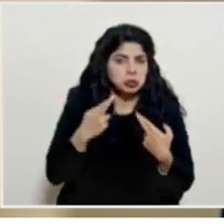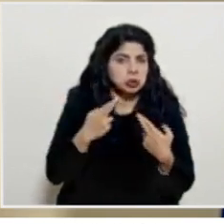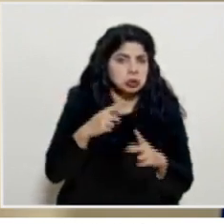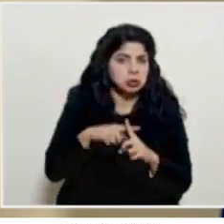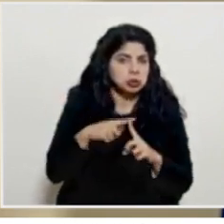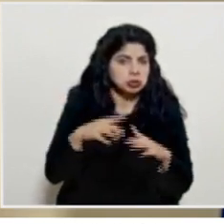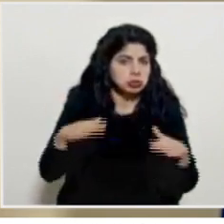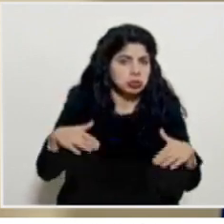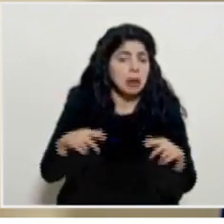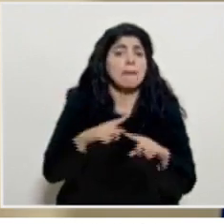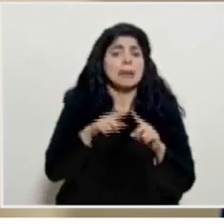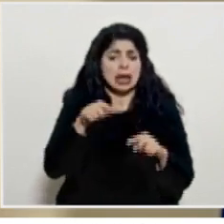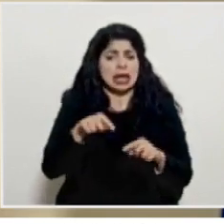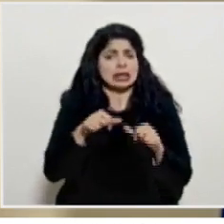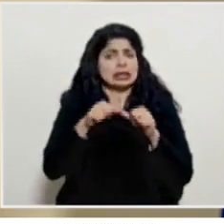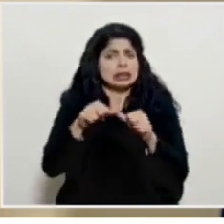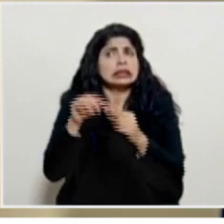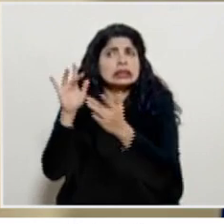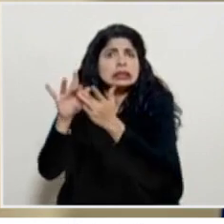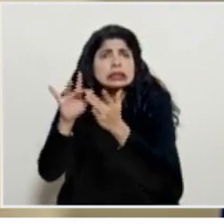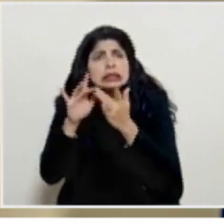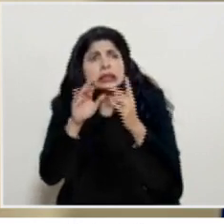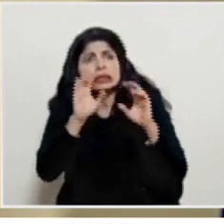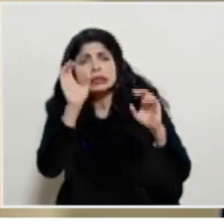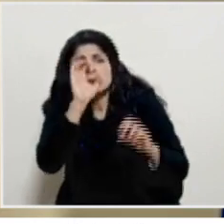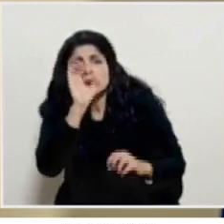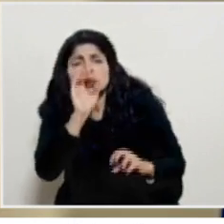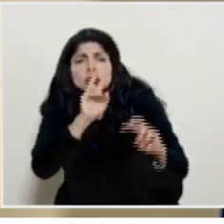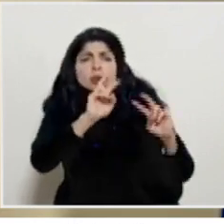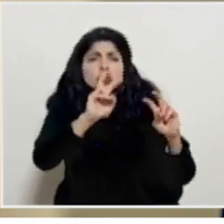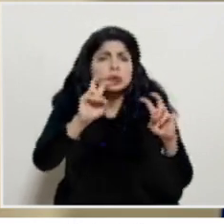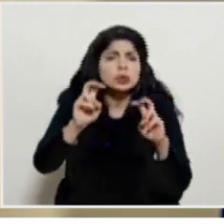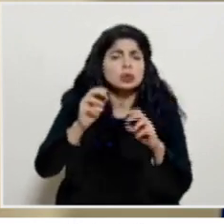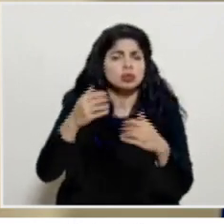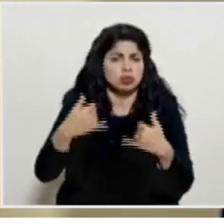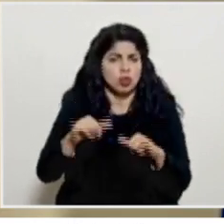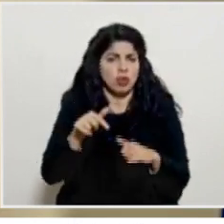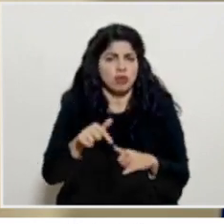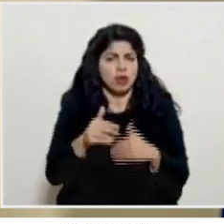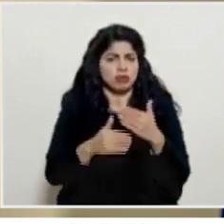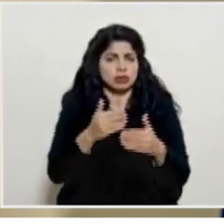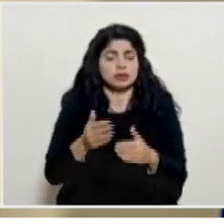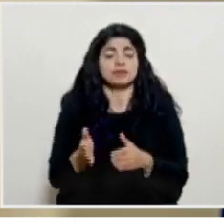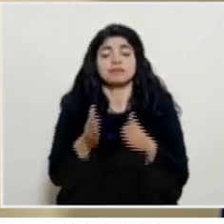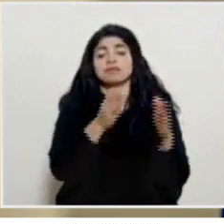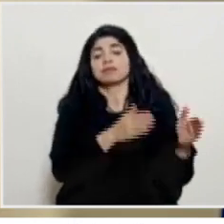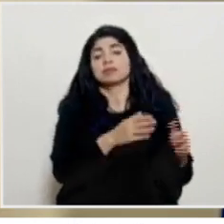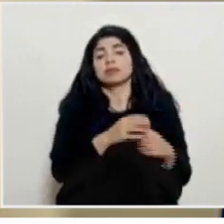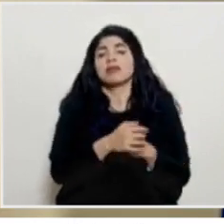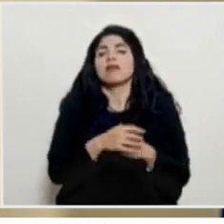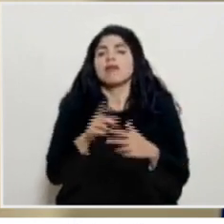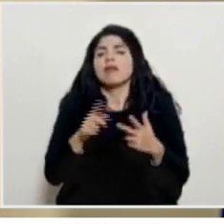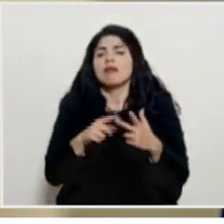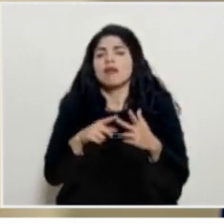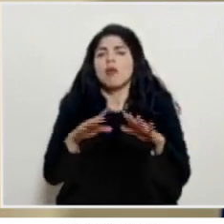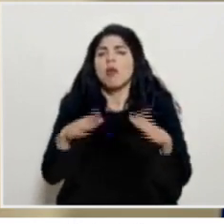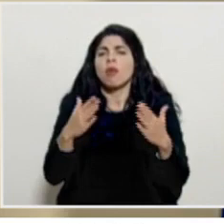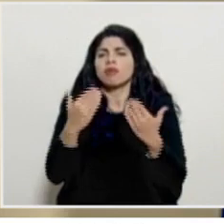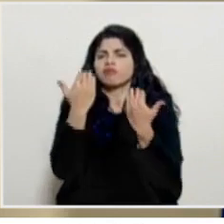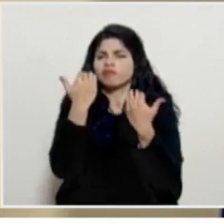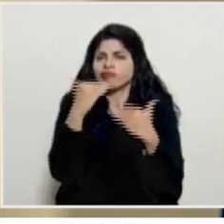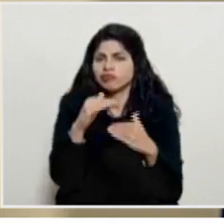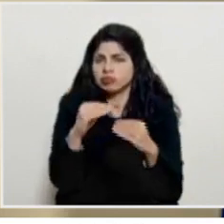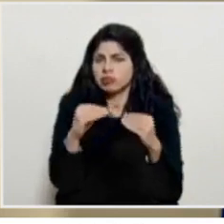favorable pero claro que ellos siguen haciendo esa exploración y esas gestiones y con respecto a las medidas de contención más